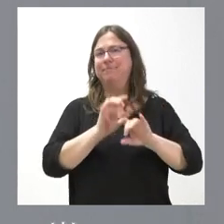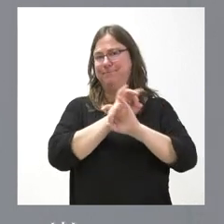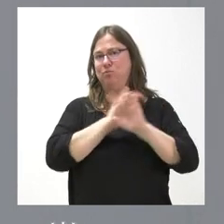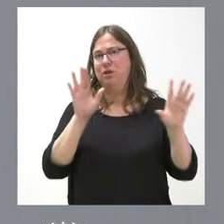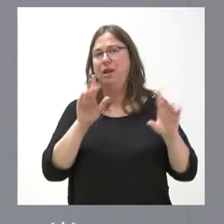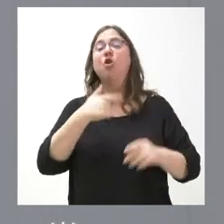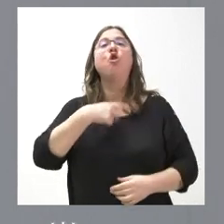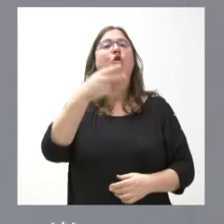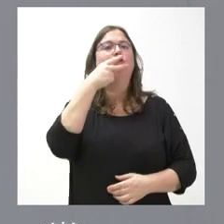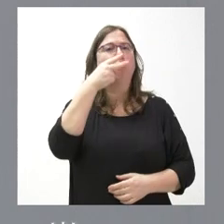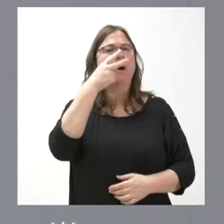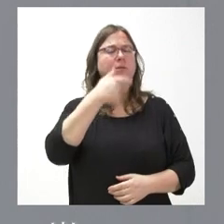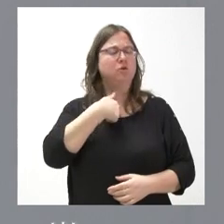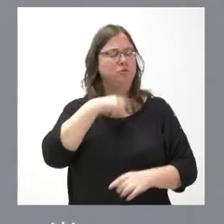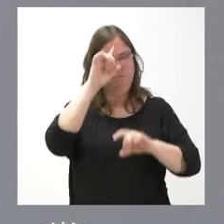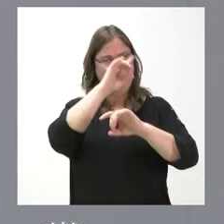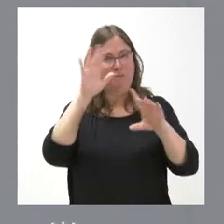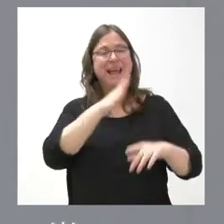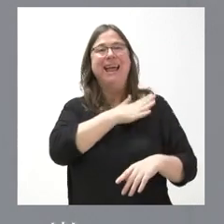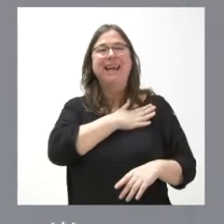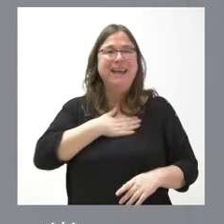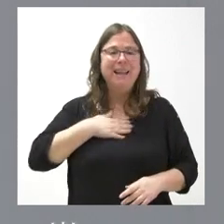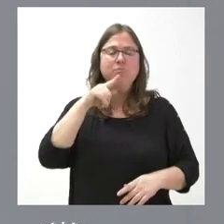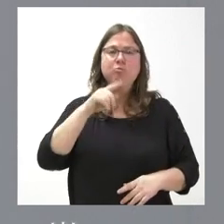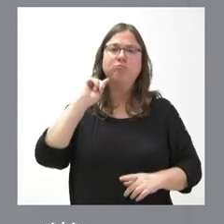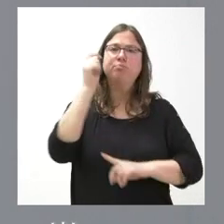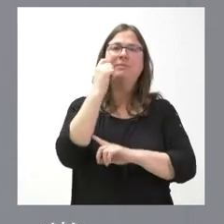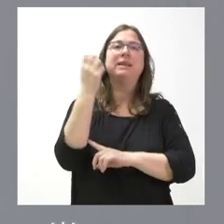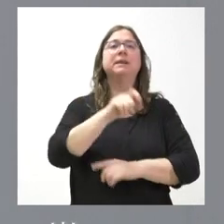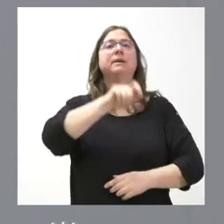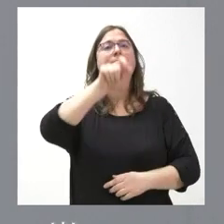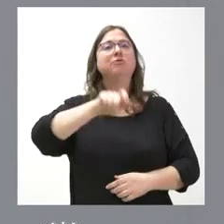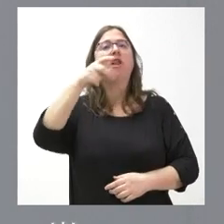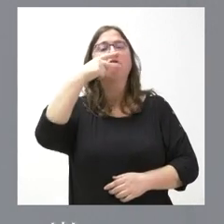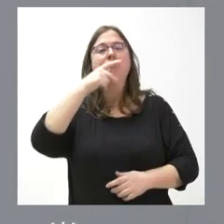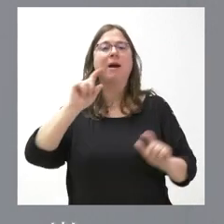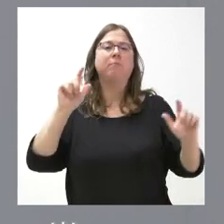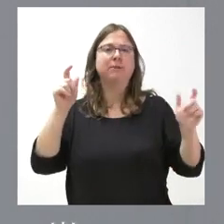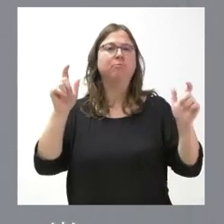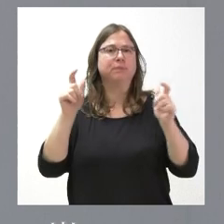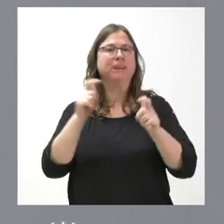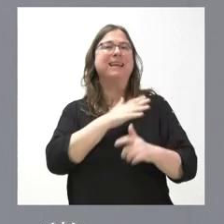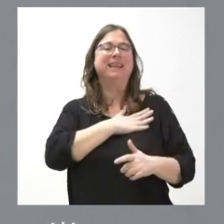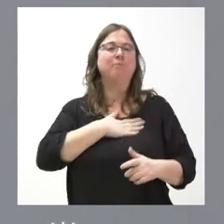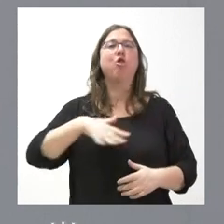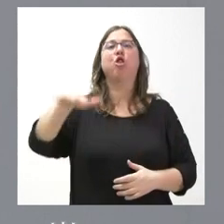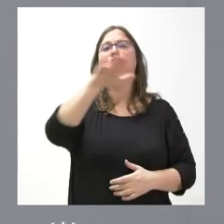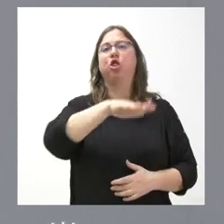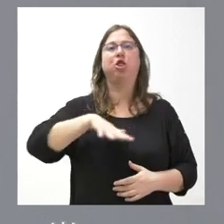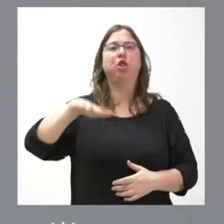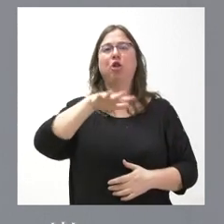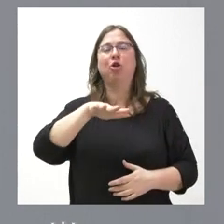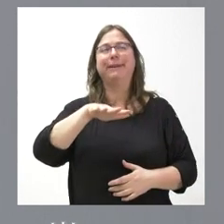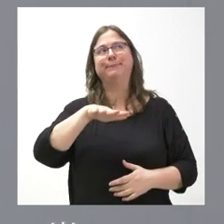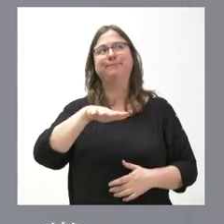fumar, nosotros somos partidarios de ir reduciendo el que se fume en los lugares y en los